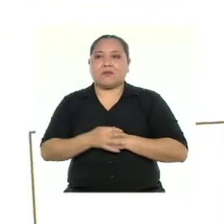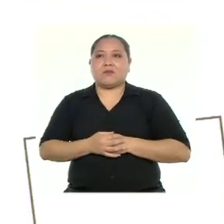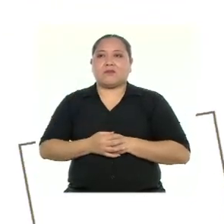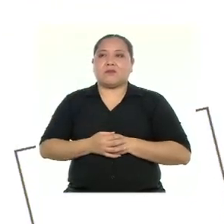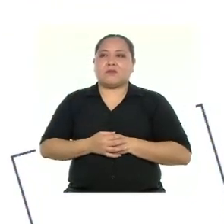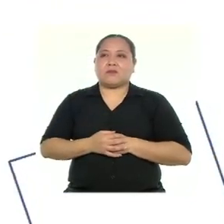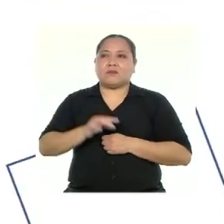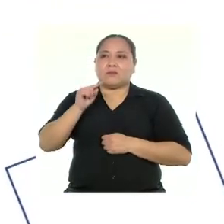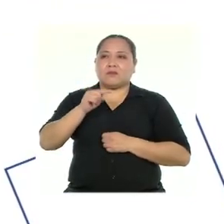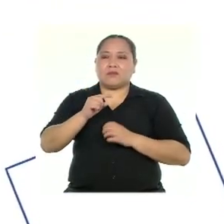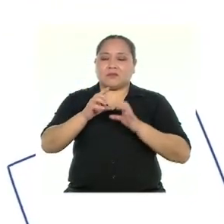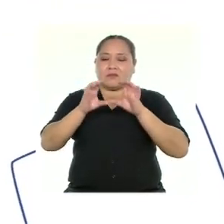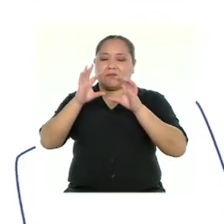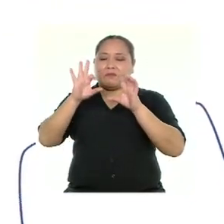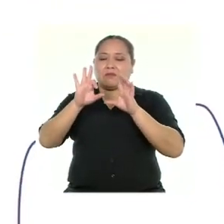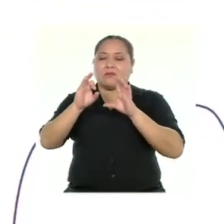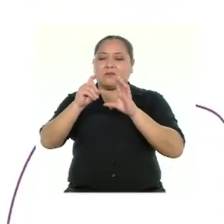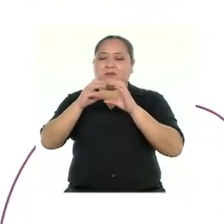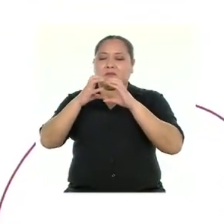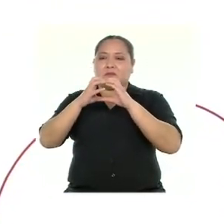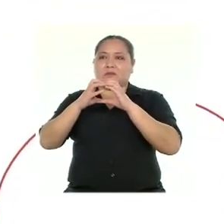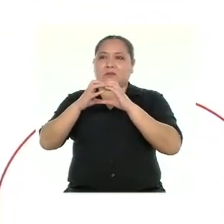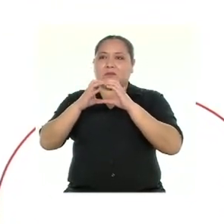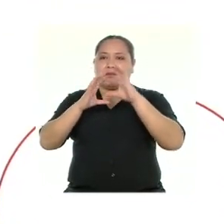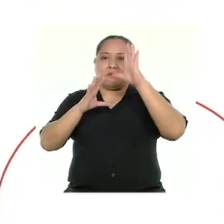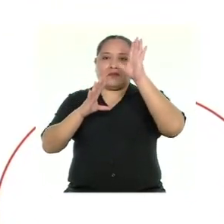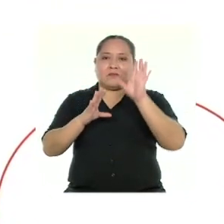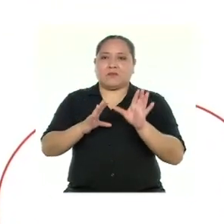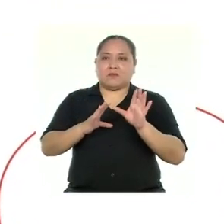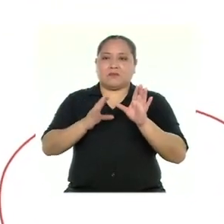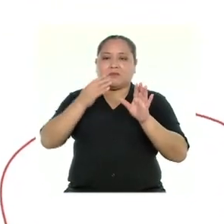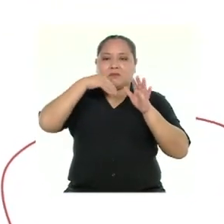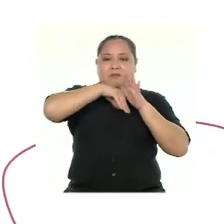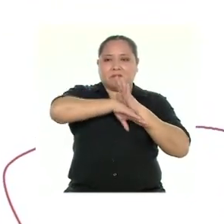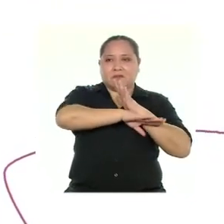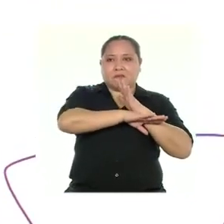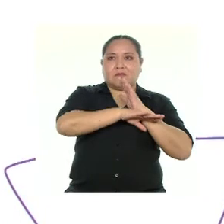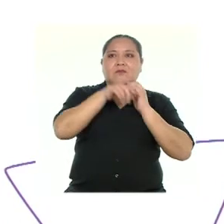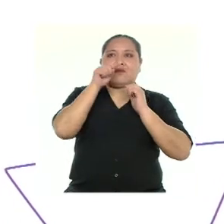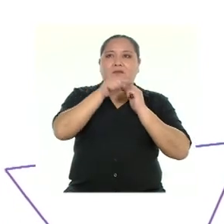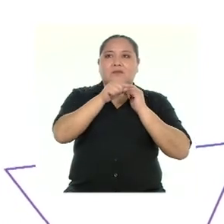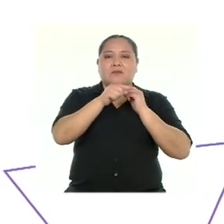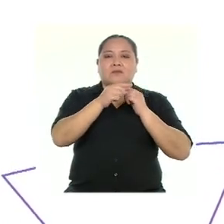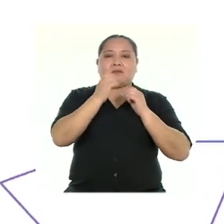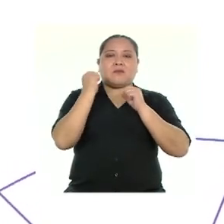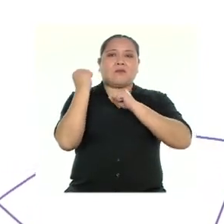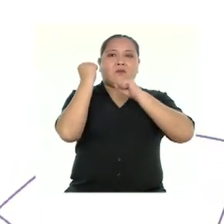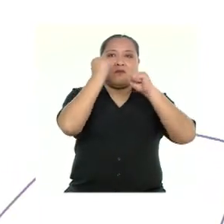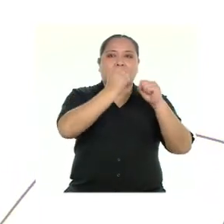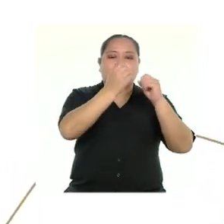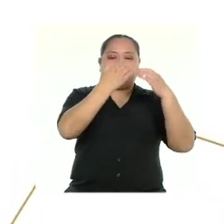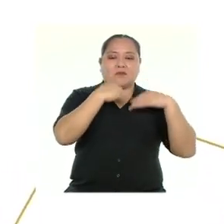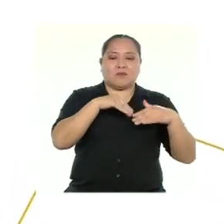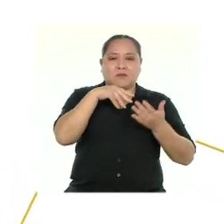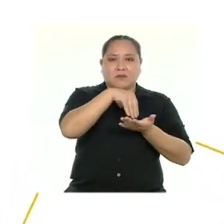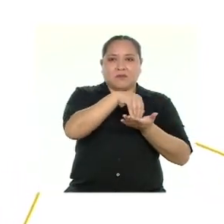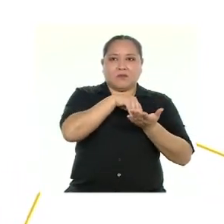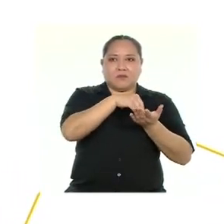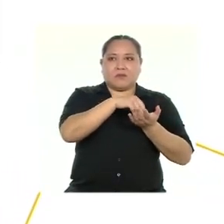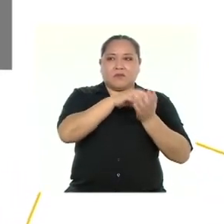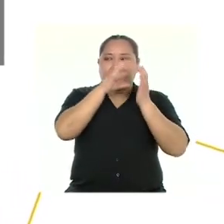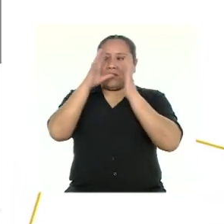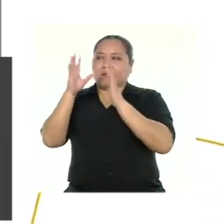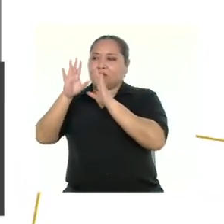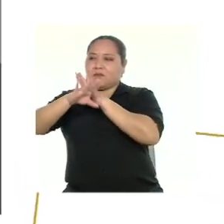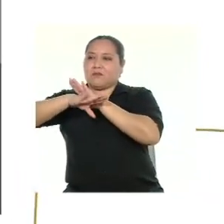Para eso dividimos nuestro FODA en dos grandes bloques. Factores internos que tienen que ver con nuestras fortalezas y debilidades personales